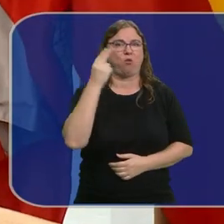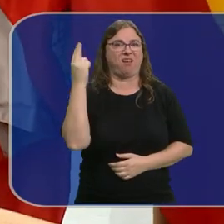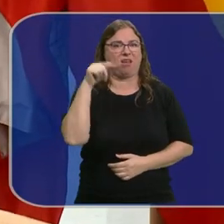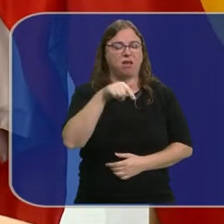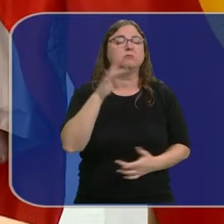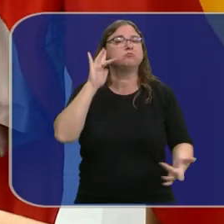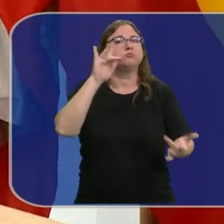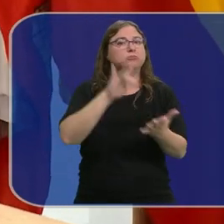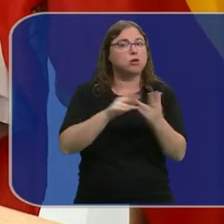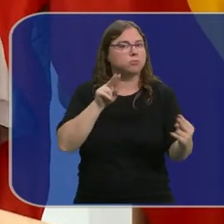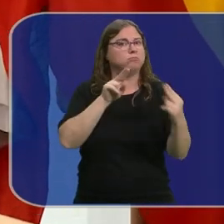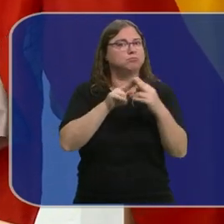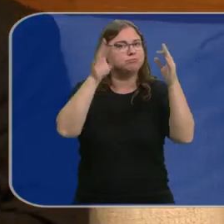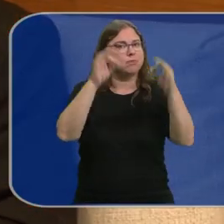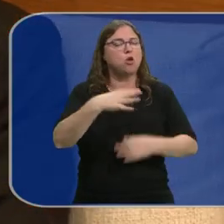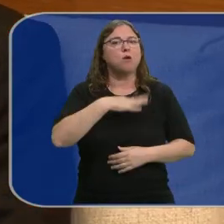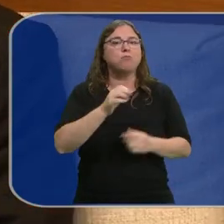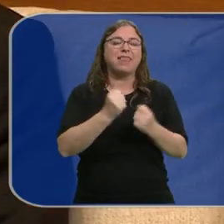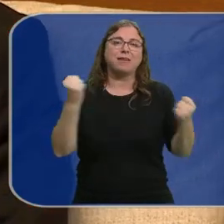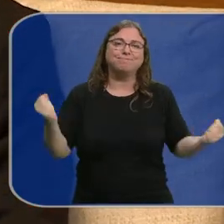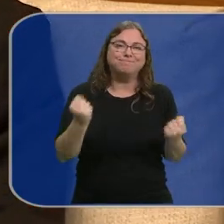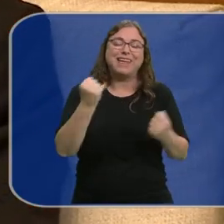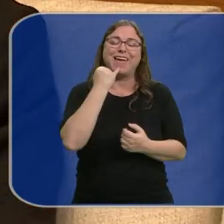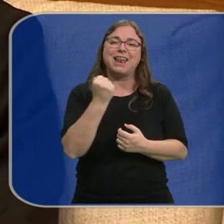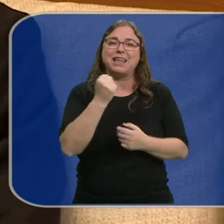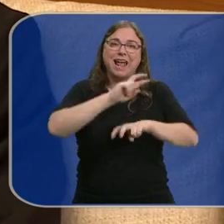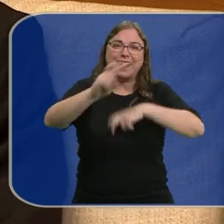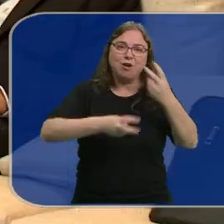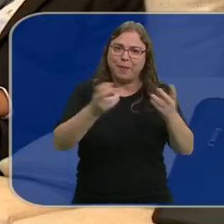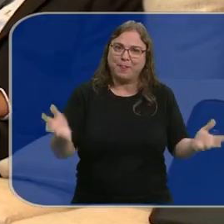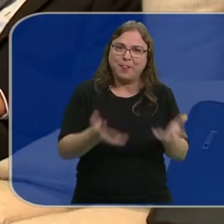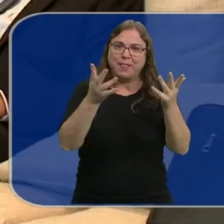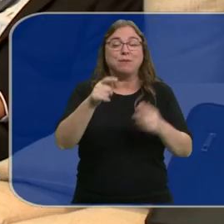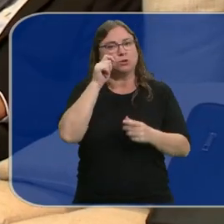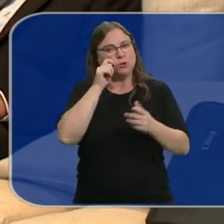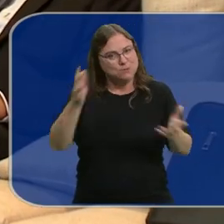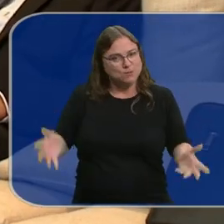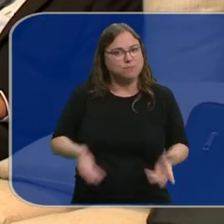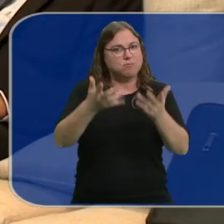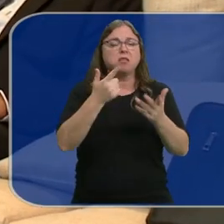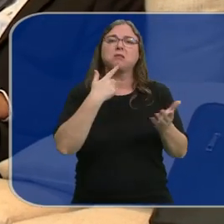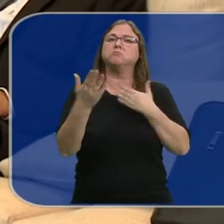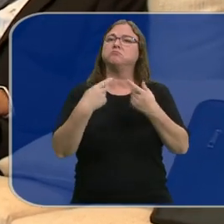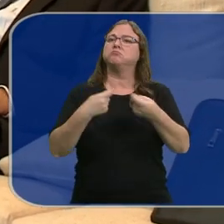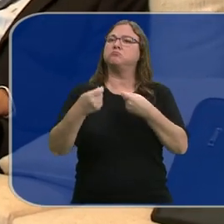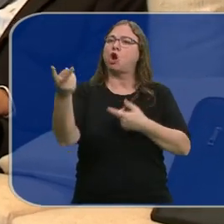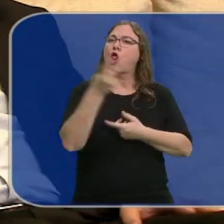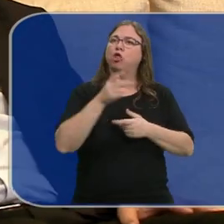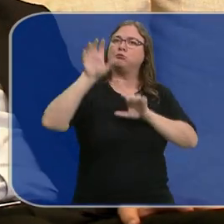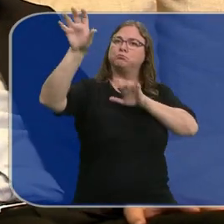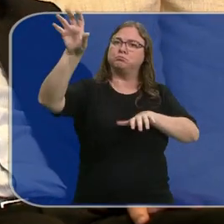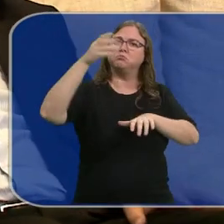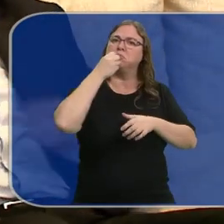En el encuentro han coincidido en la idea de potenciar las energías renovables e impulsar el turismo. También han hablado de las buenas relaciones comerciales de los dos